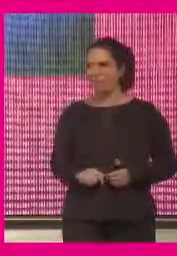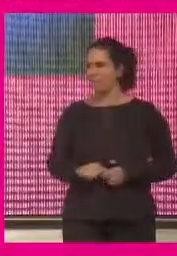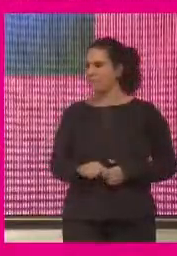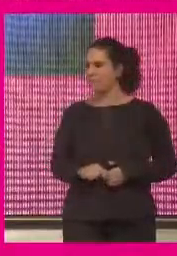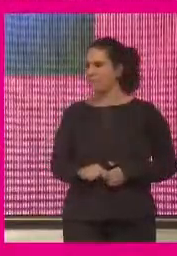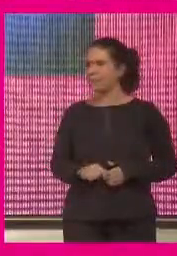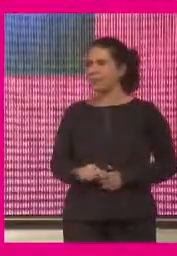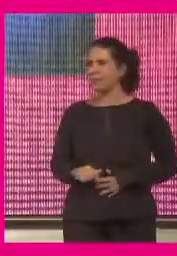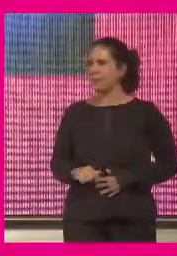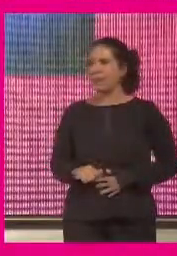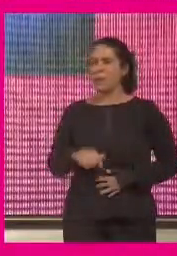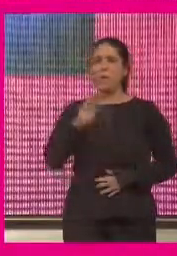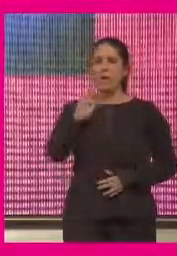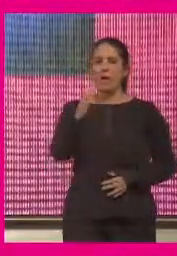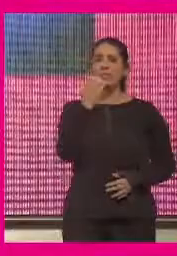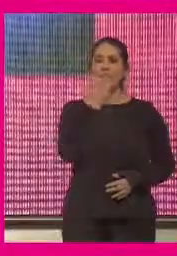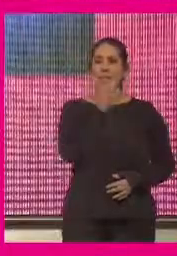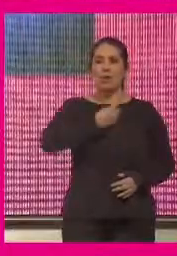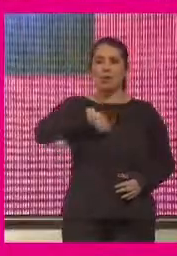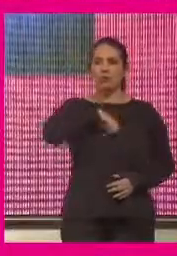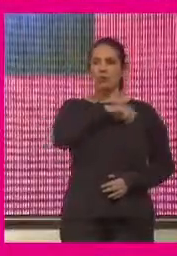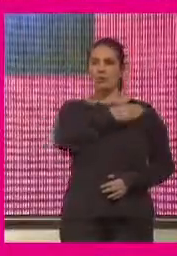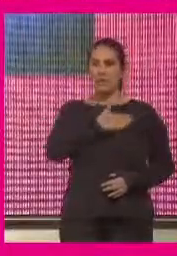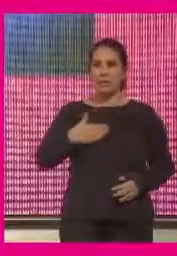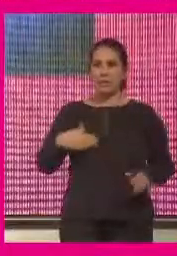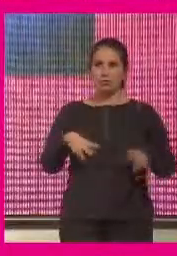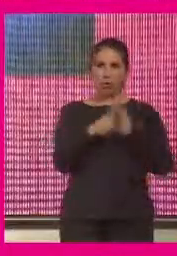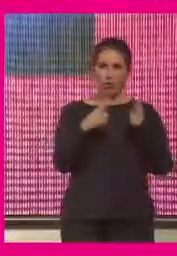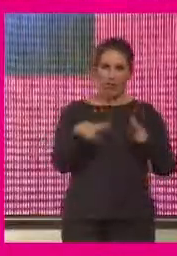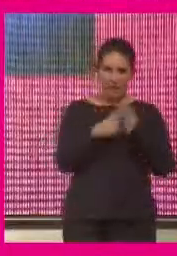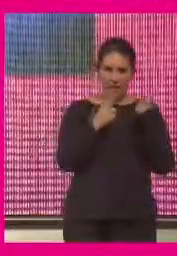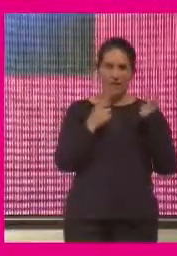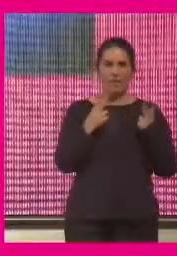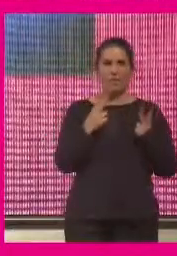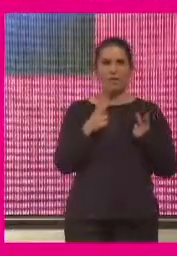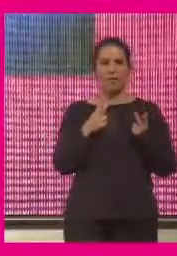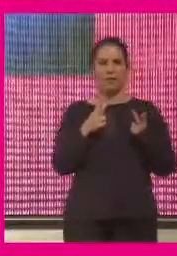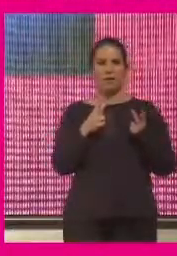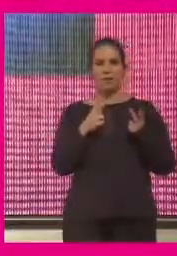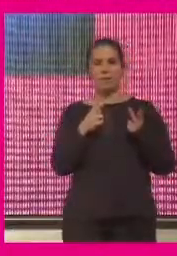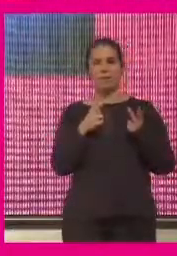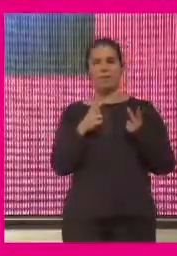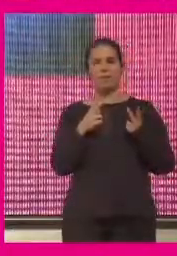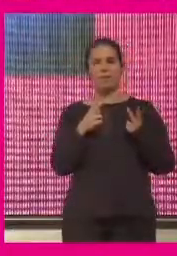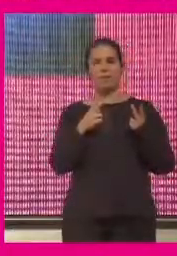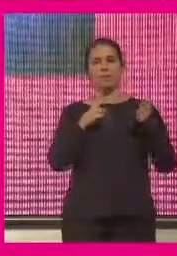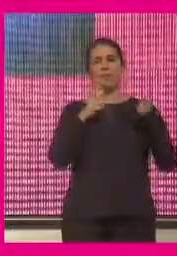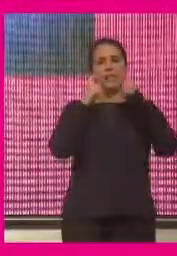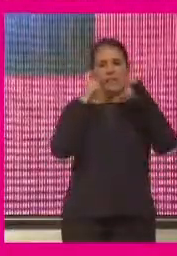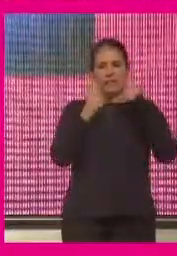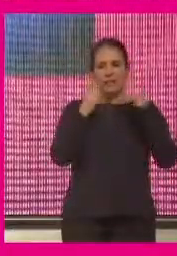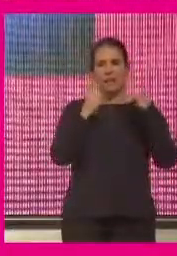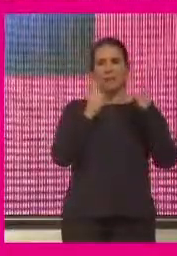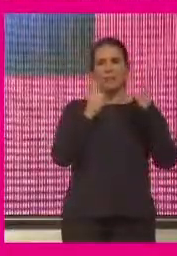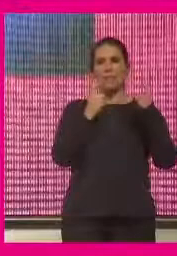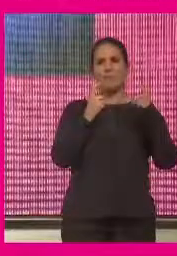pero creo que si queremos alinear a una sociedad en salvaguardar todo aquello que resulta